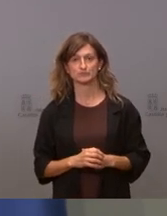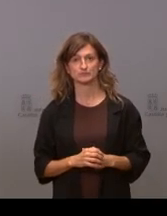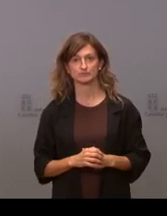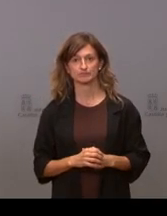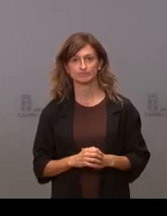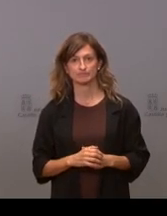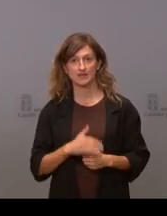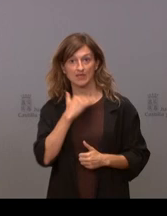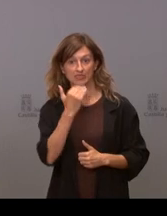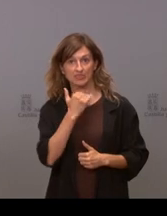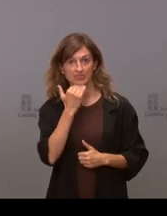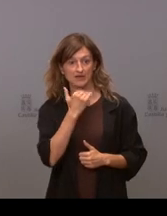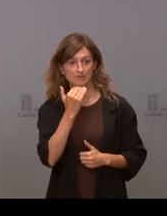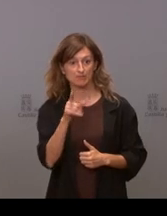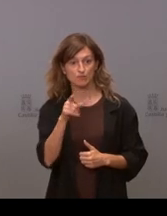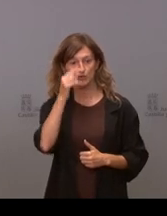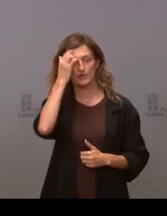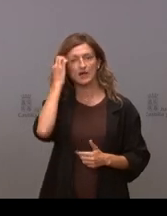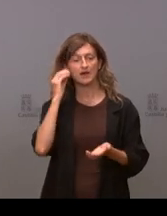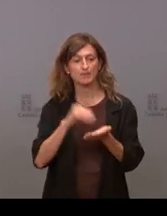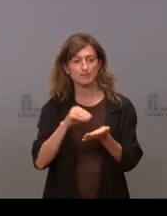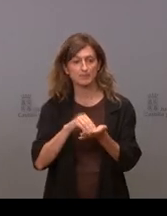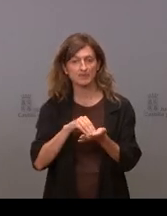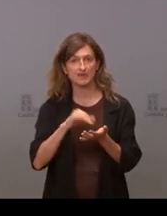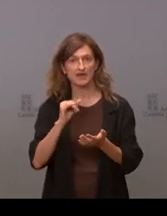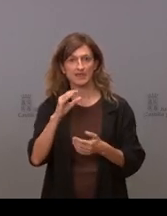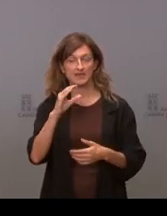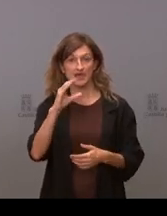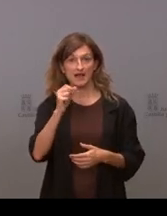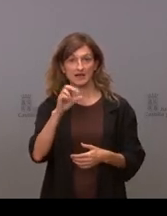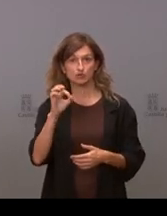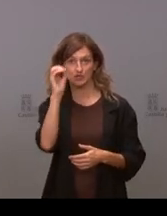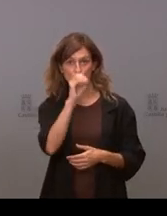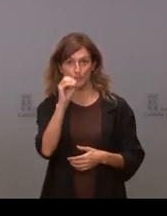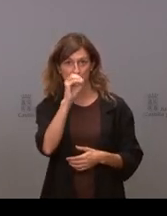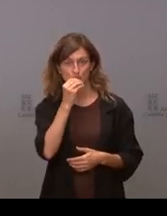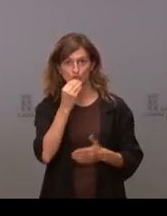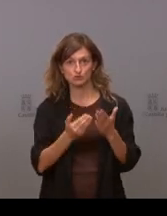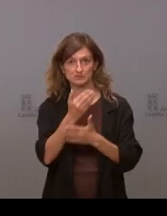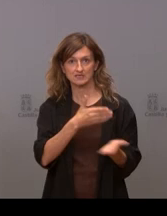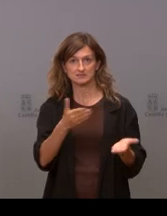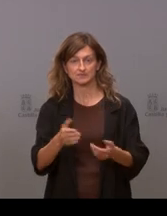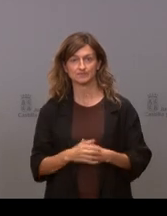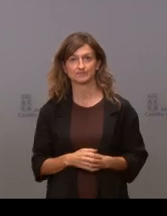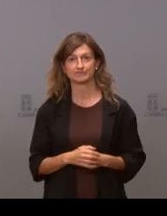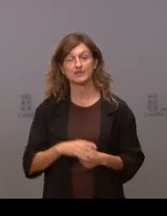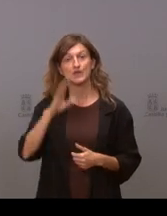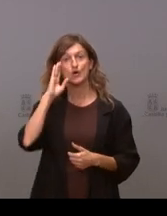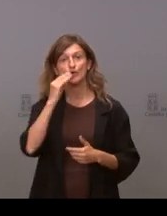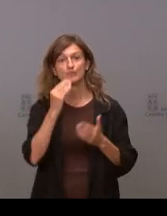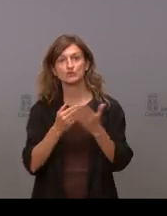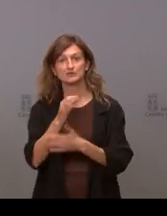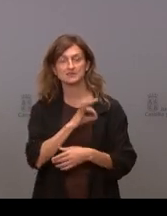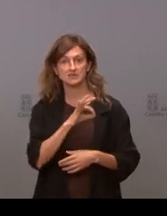En Zamora como en tantas otras ocasiones tenemos a Carlos Gil de la opinión Carlos buenos días Hola buenos días señor